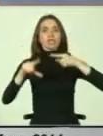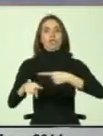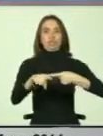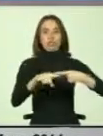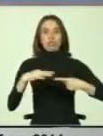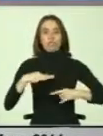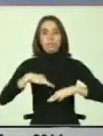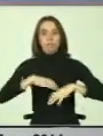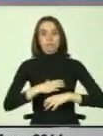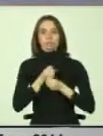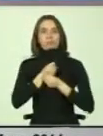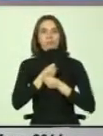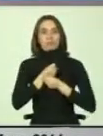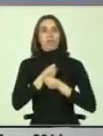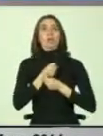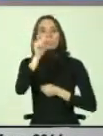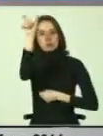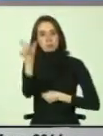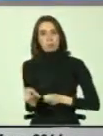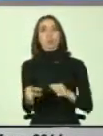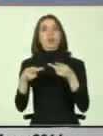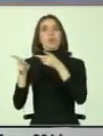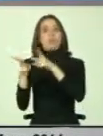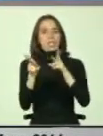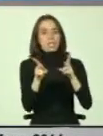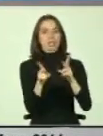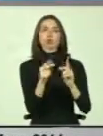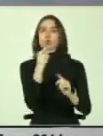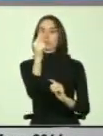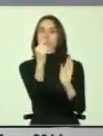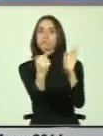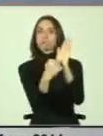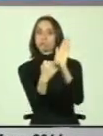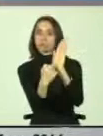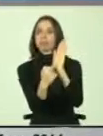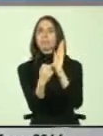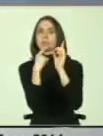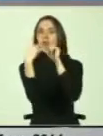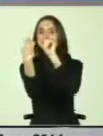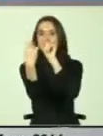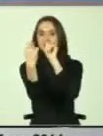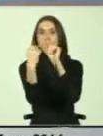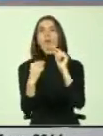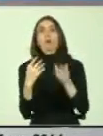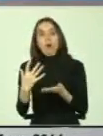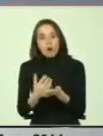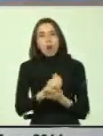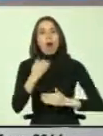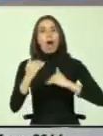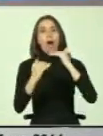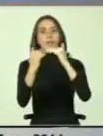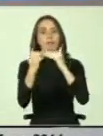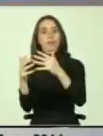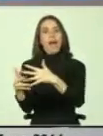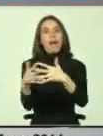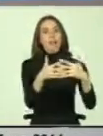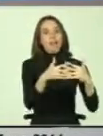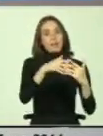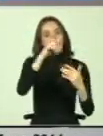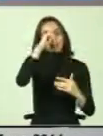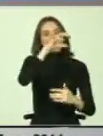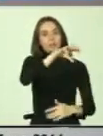civil empoderada, sujetos de derecho, que interpelen y que logren avanzar en eso. La red asistencial, que da